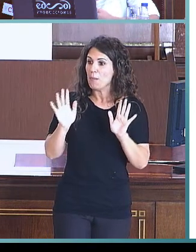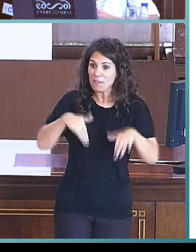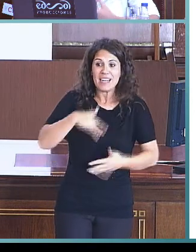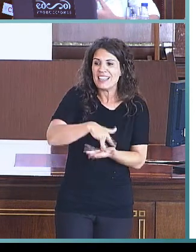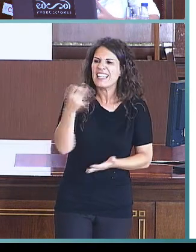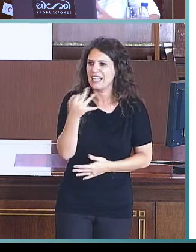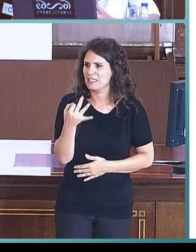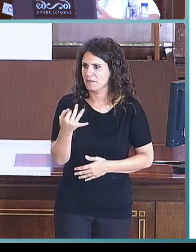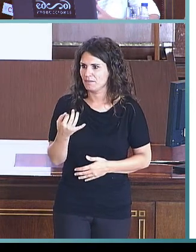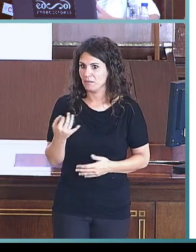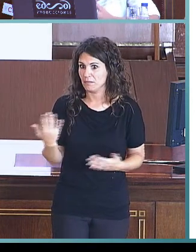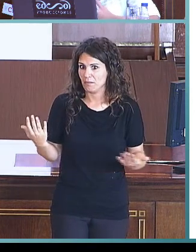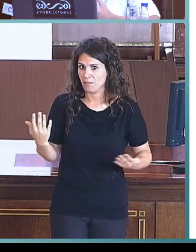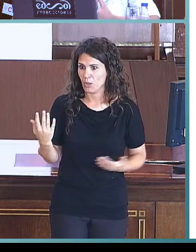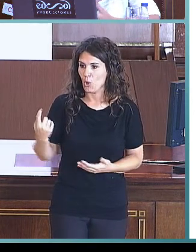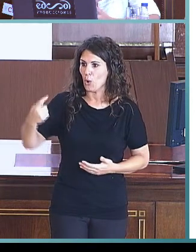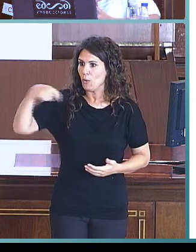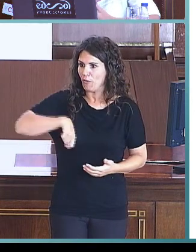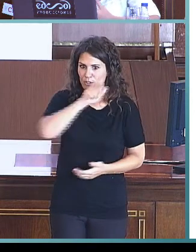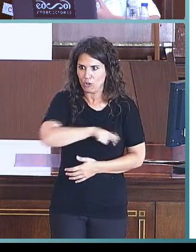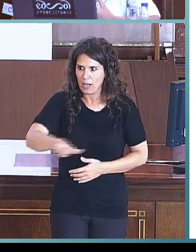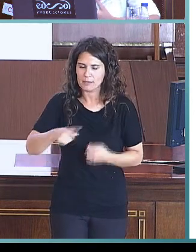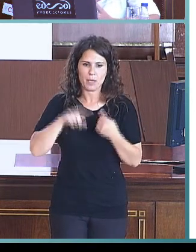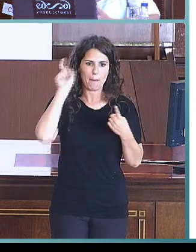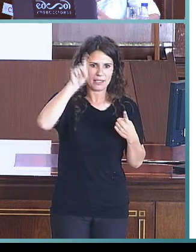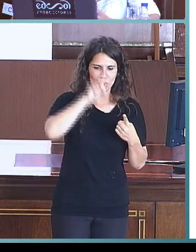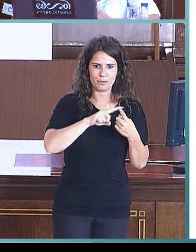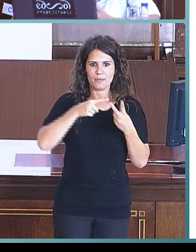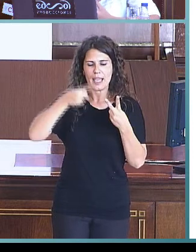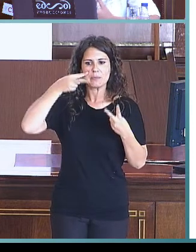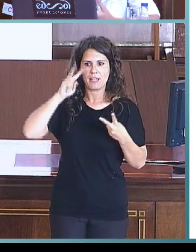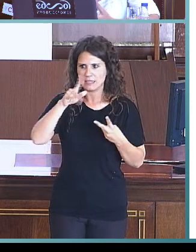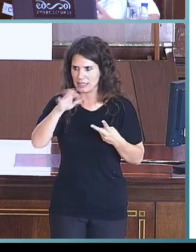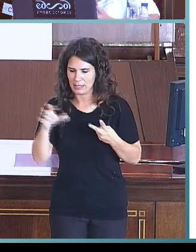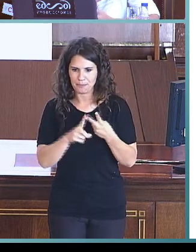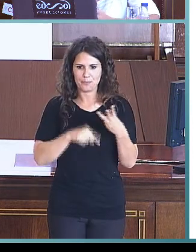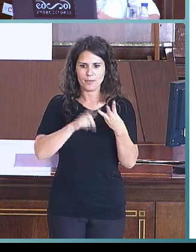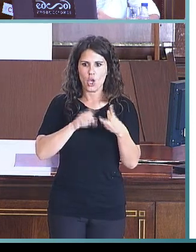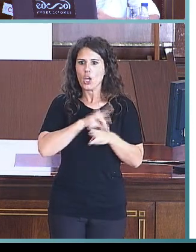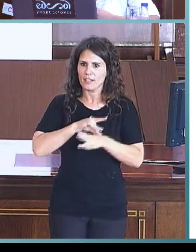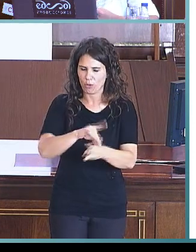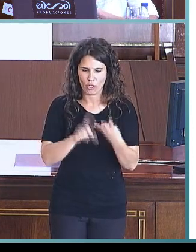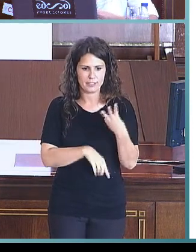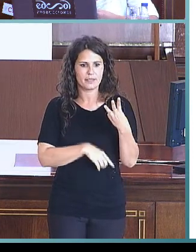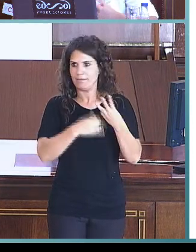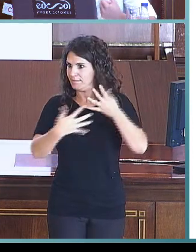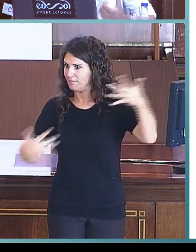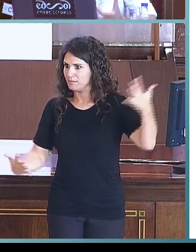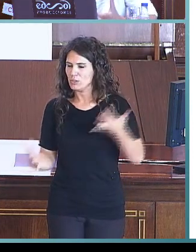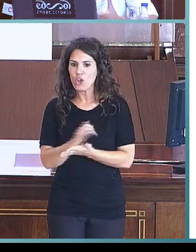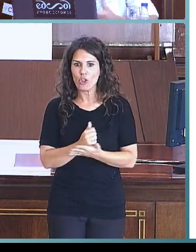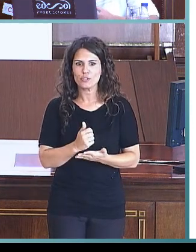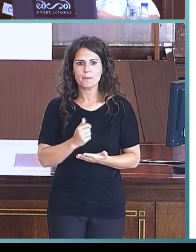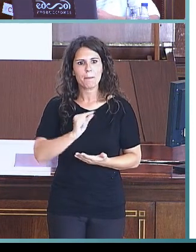todos los profesionales, maestros, especialistas en lengua de signos, orientadores, tenemos una impresión